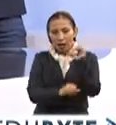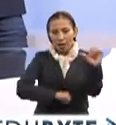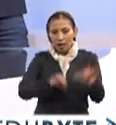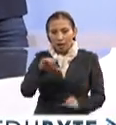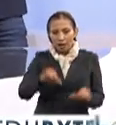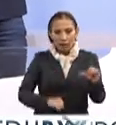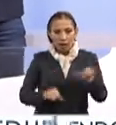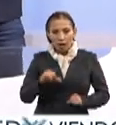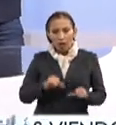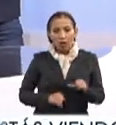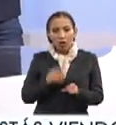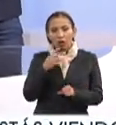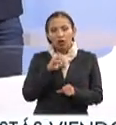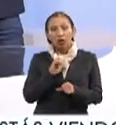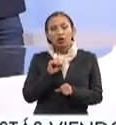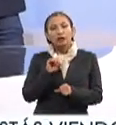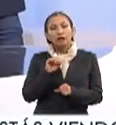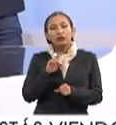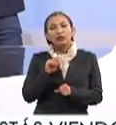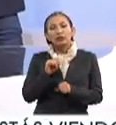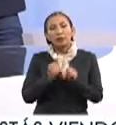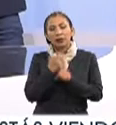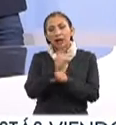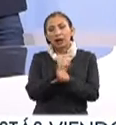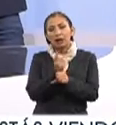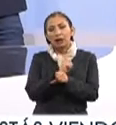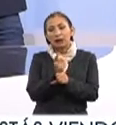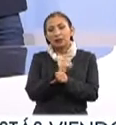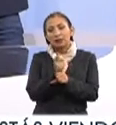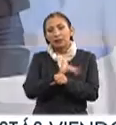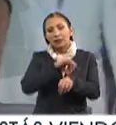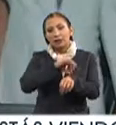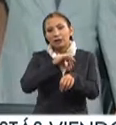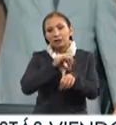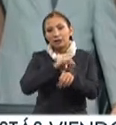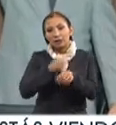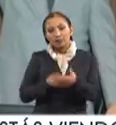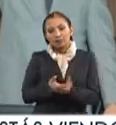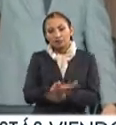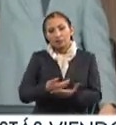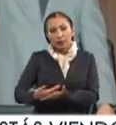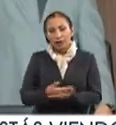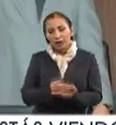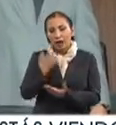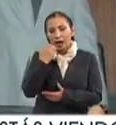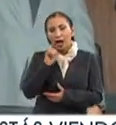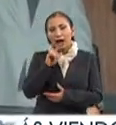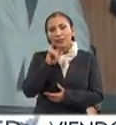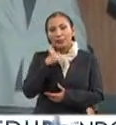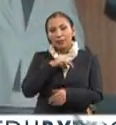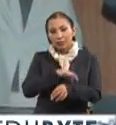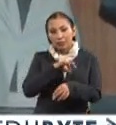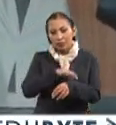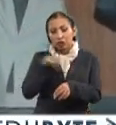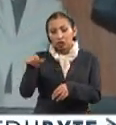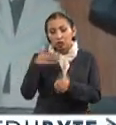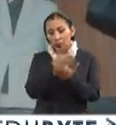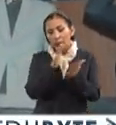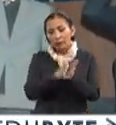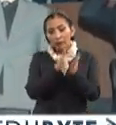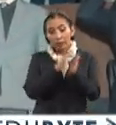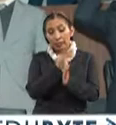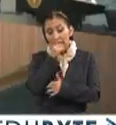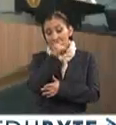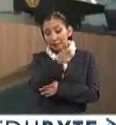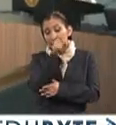actividades del octagésimo aniversario de la carrera de médico cirujano y partero realizada en la Academia Nacional de Medicina. Su participación